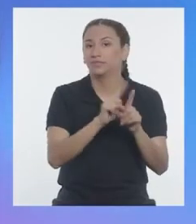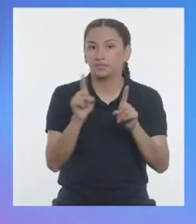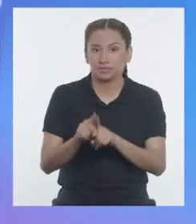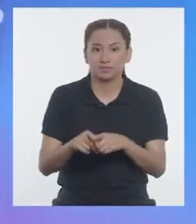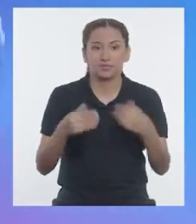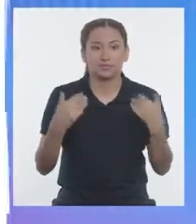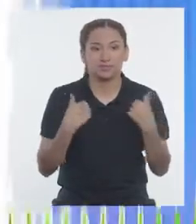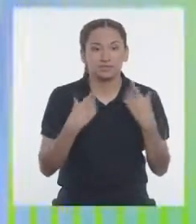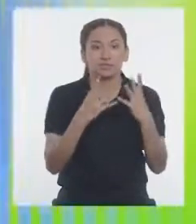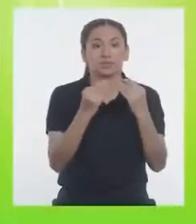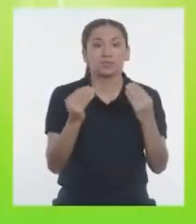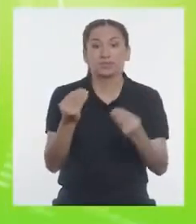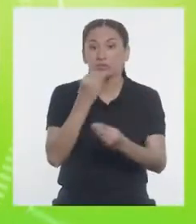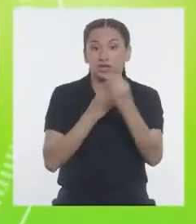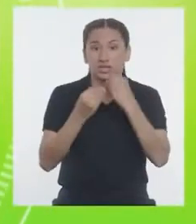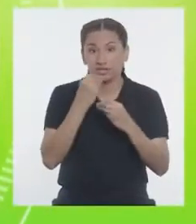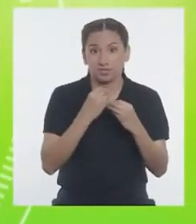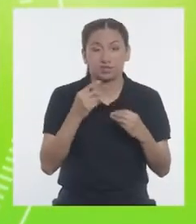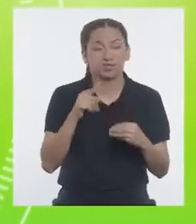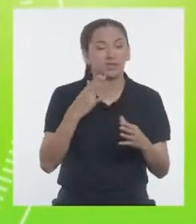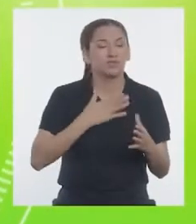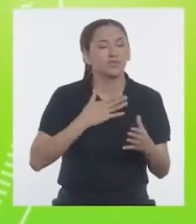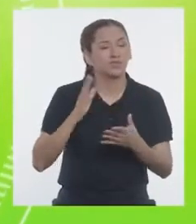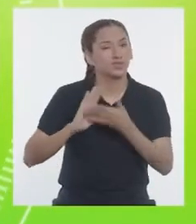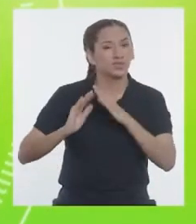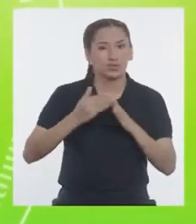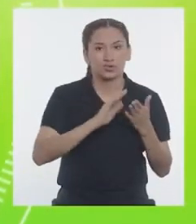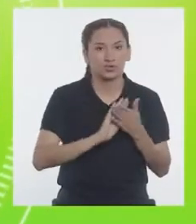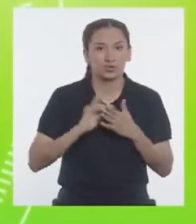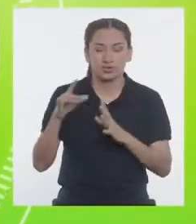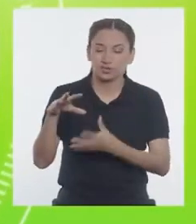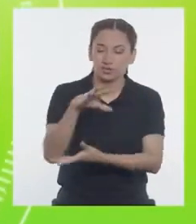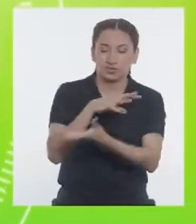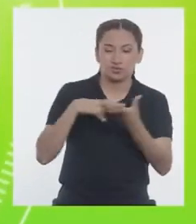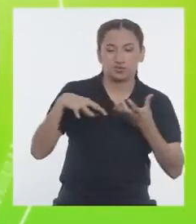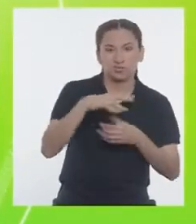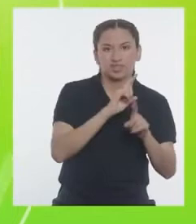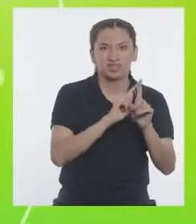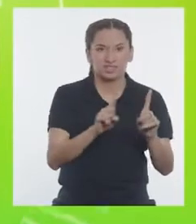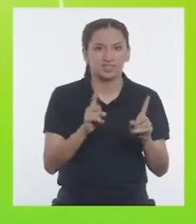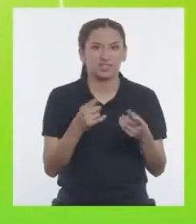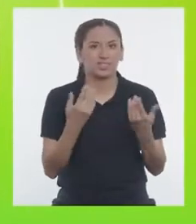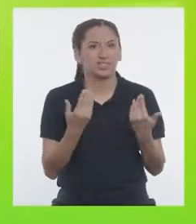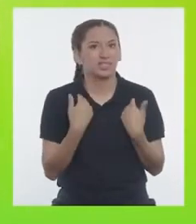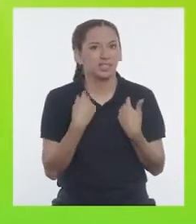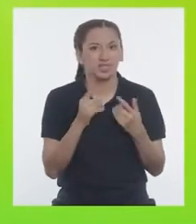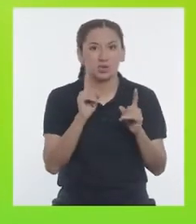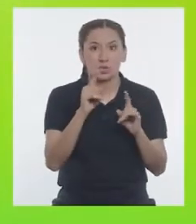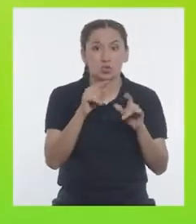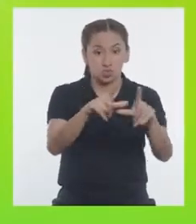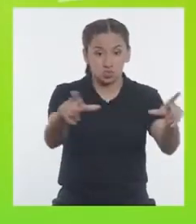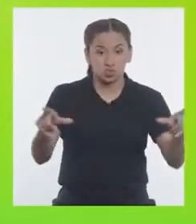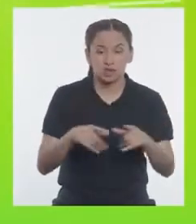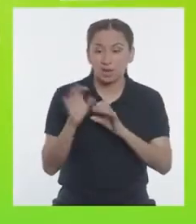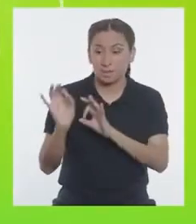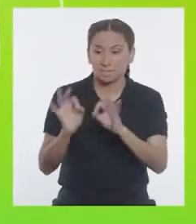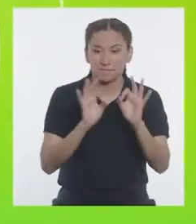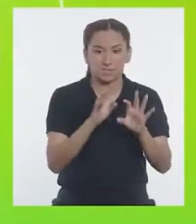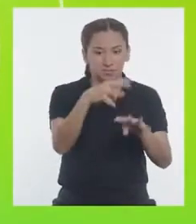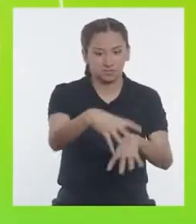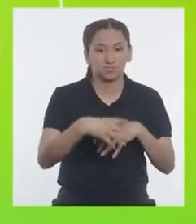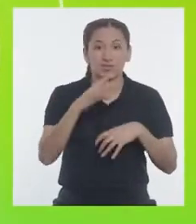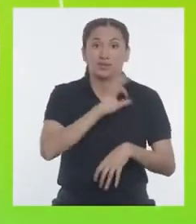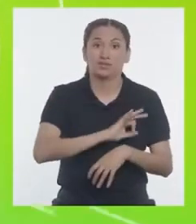Y tenemos más costumbres agrícolas en nuestra comunidad. Ya, combinamos varios cultivos en una misma chacra para